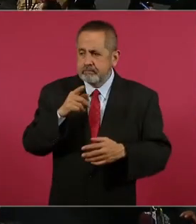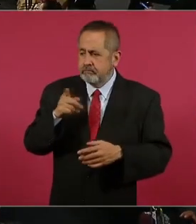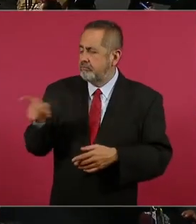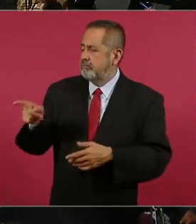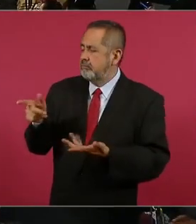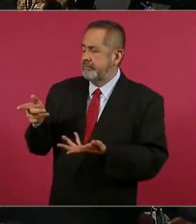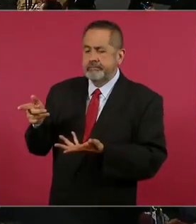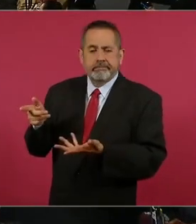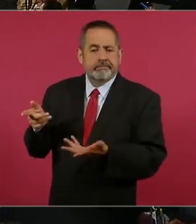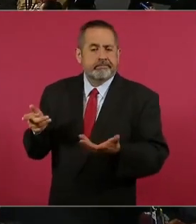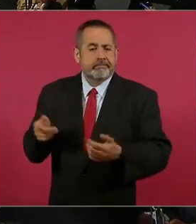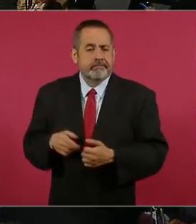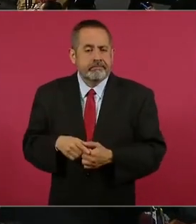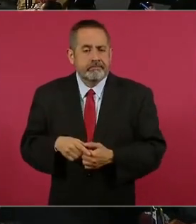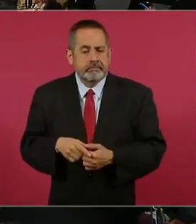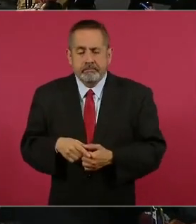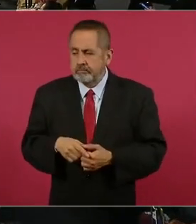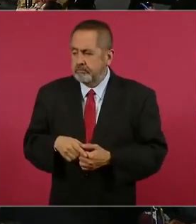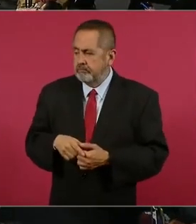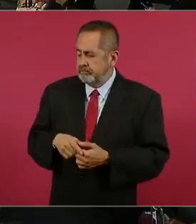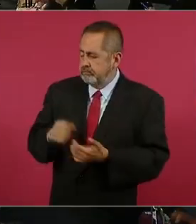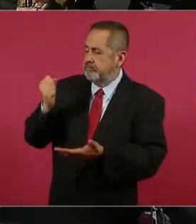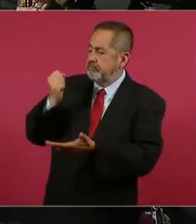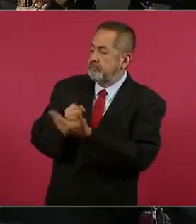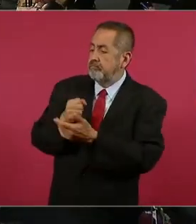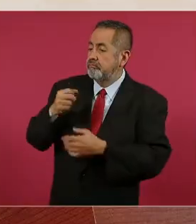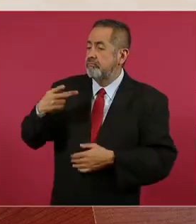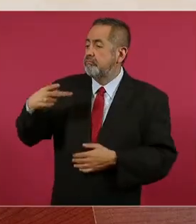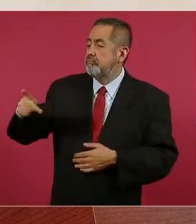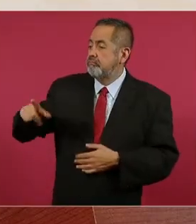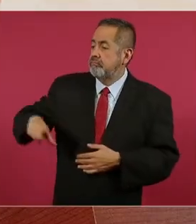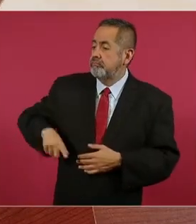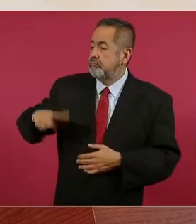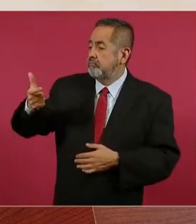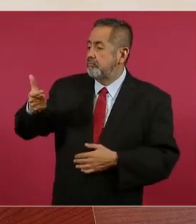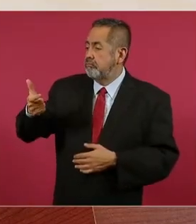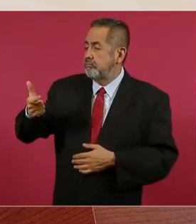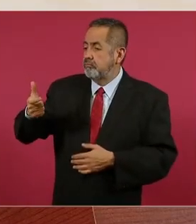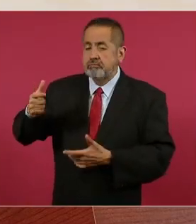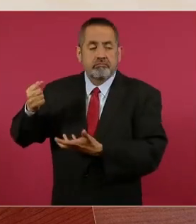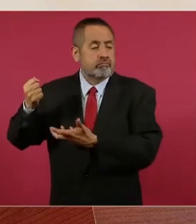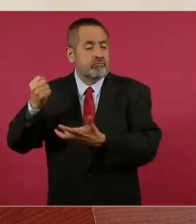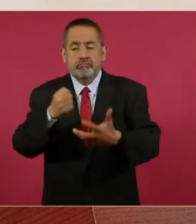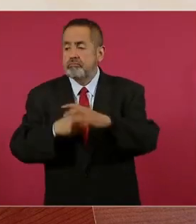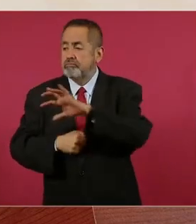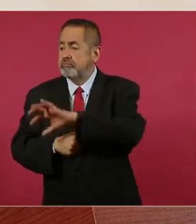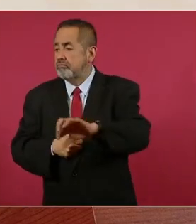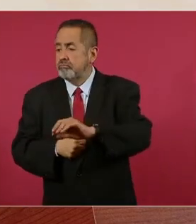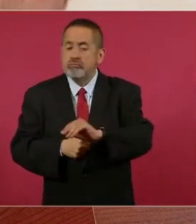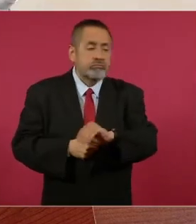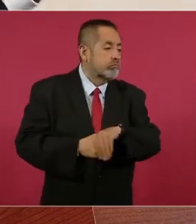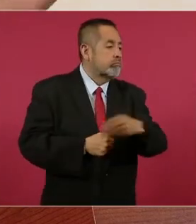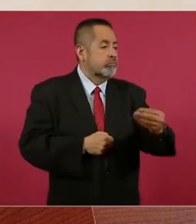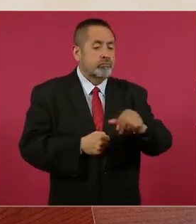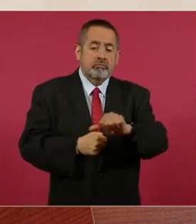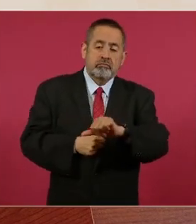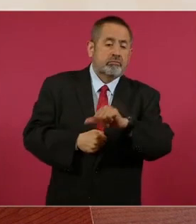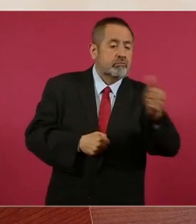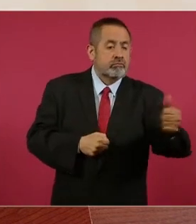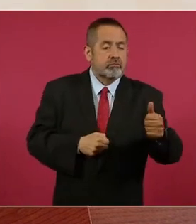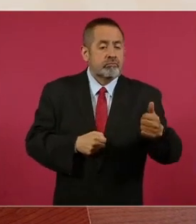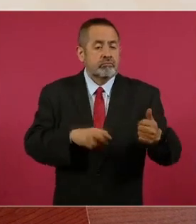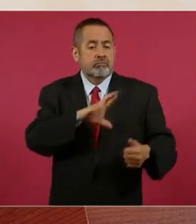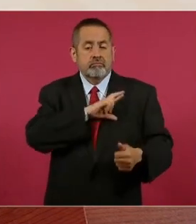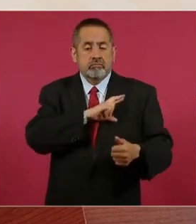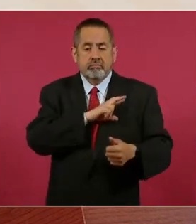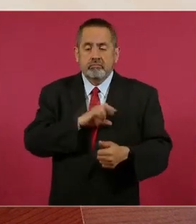que el dinero público se utilice para negocios privados?